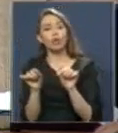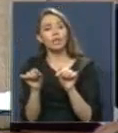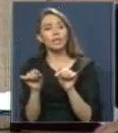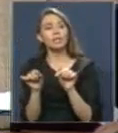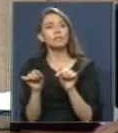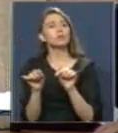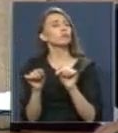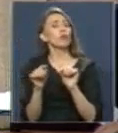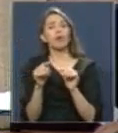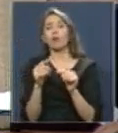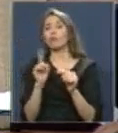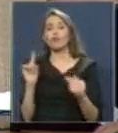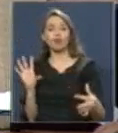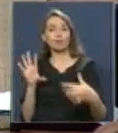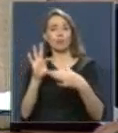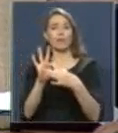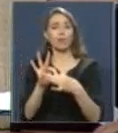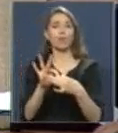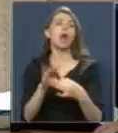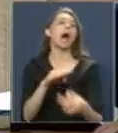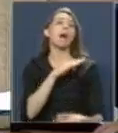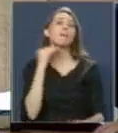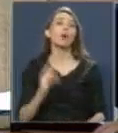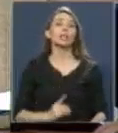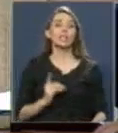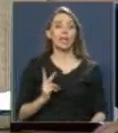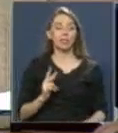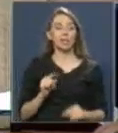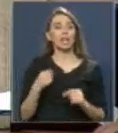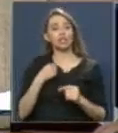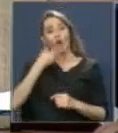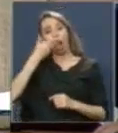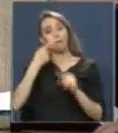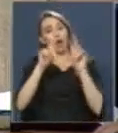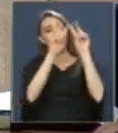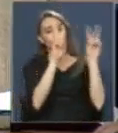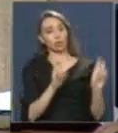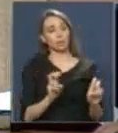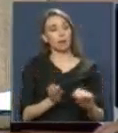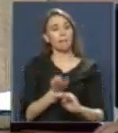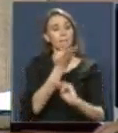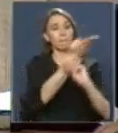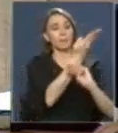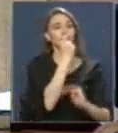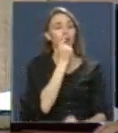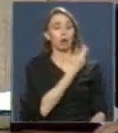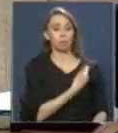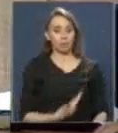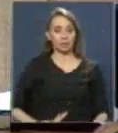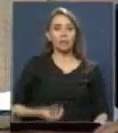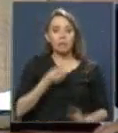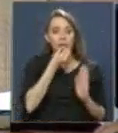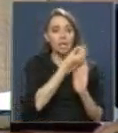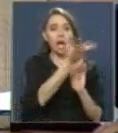muerte digna. Aunque me salga de tema, pido al Presidente hacerle una declaración moral.